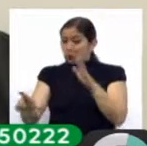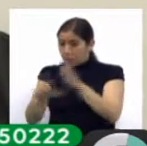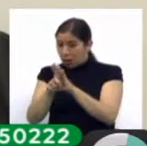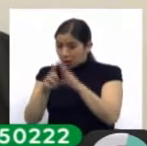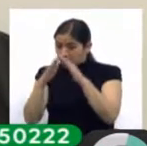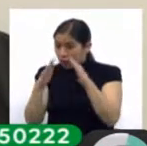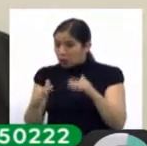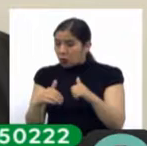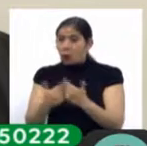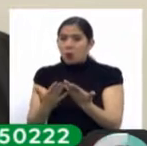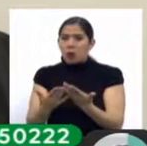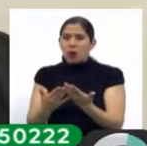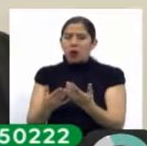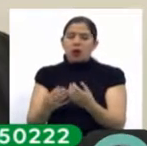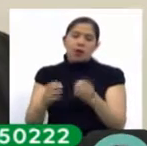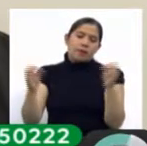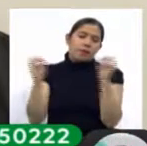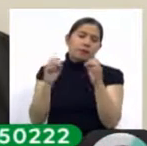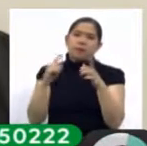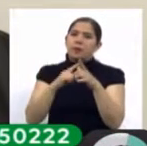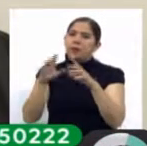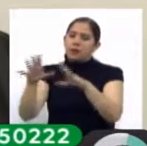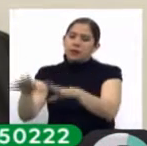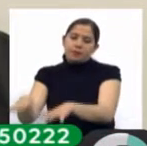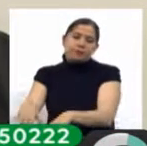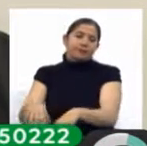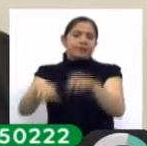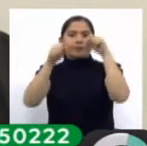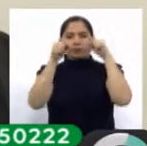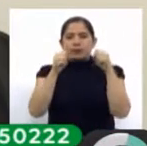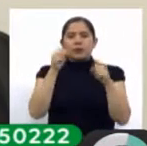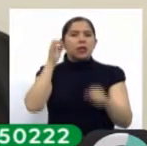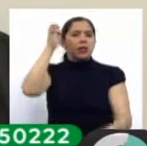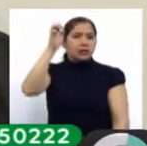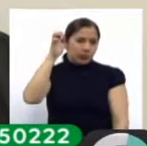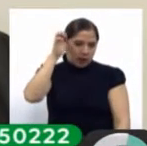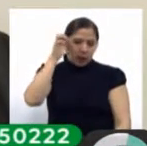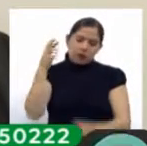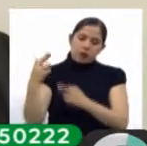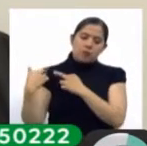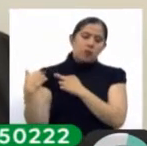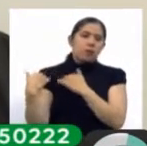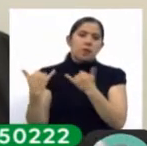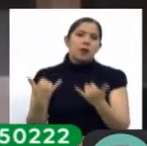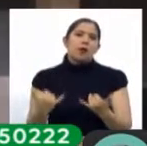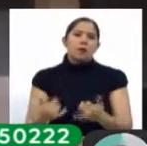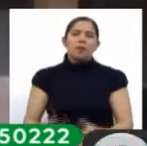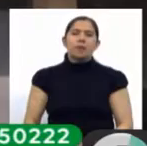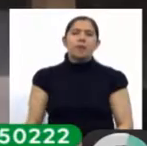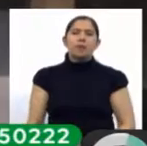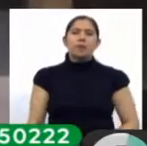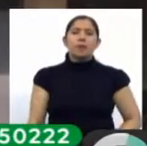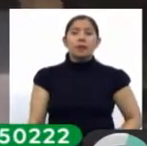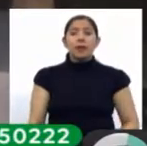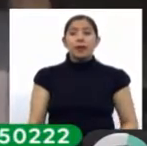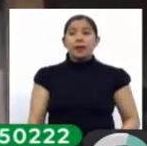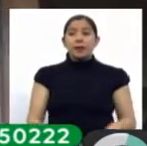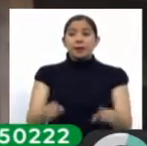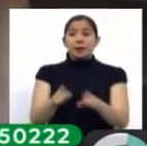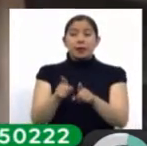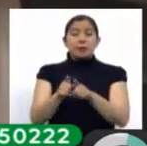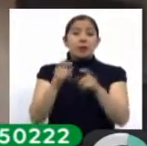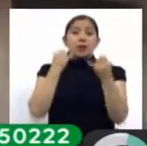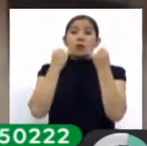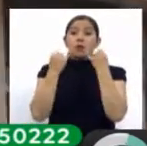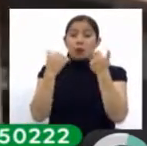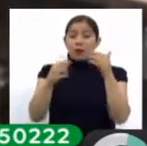en su compra, necesariamente va a tener que pasar a propiedad y custodia del Estado. Además, se informó que existe